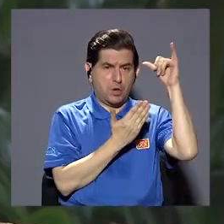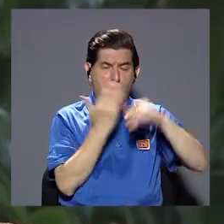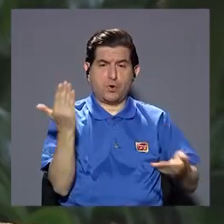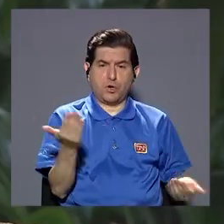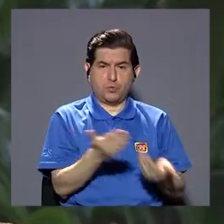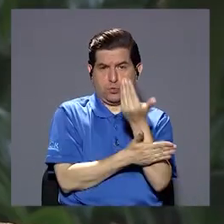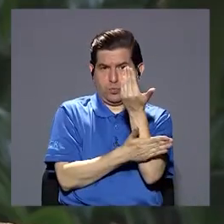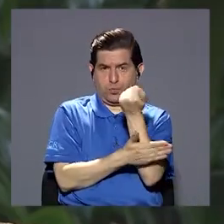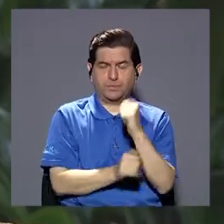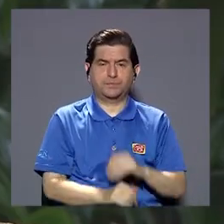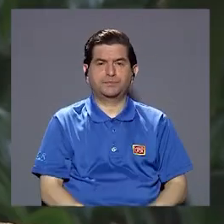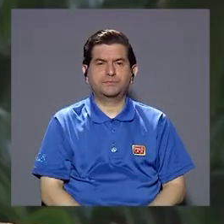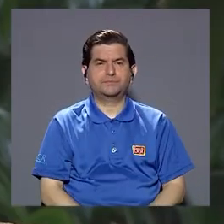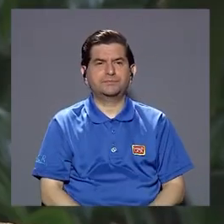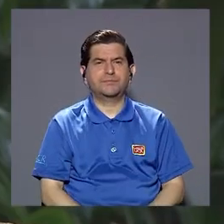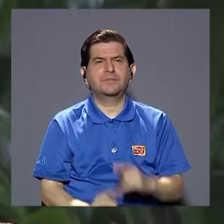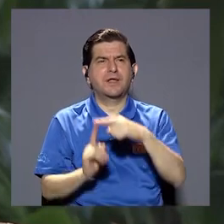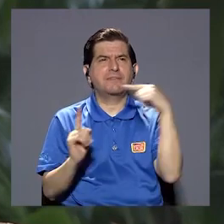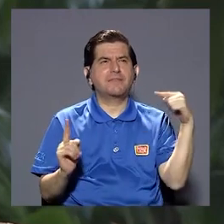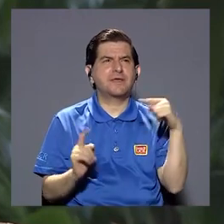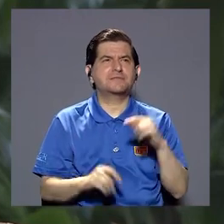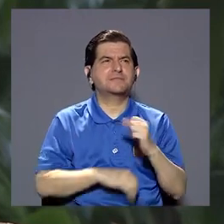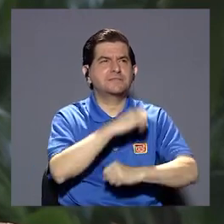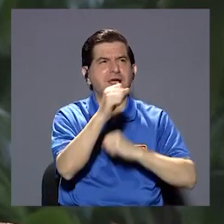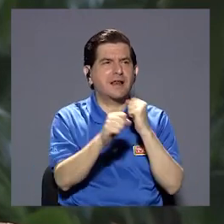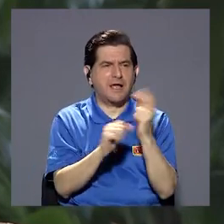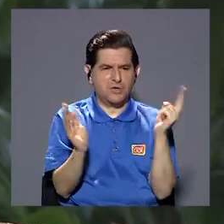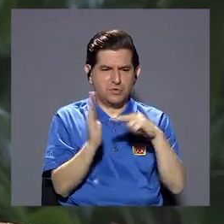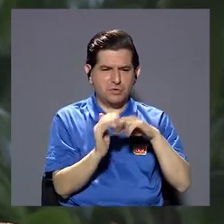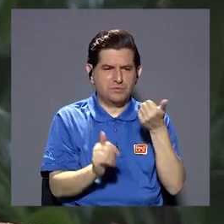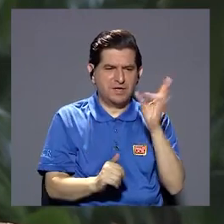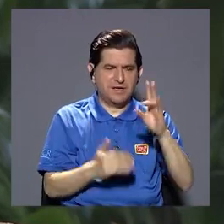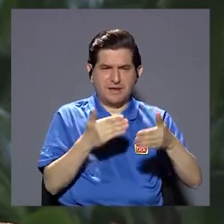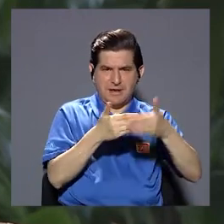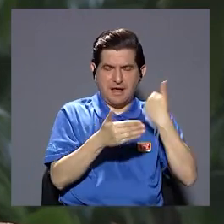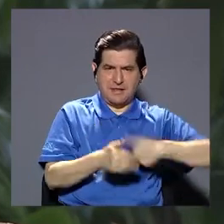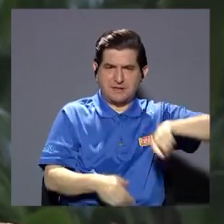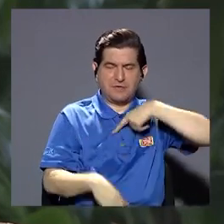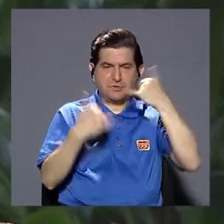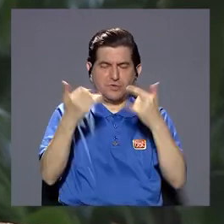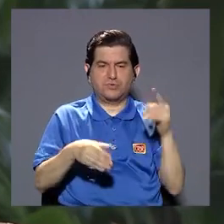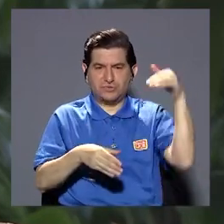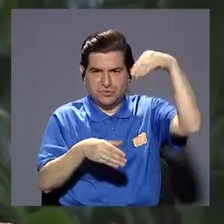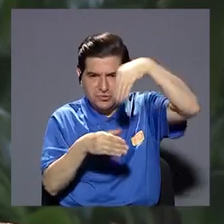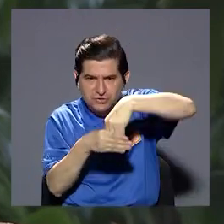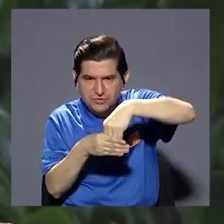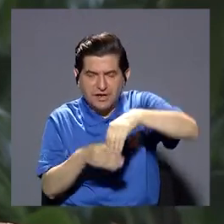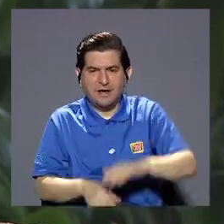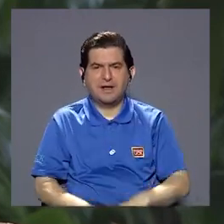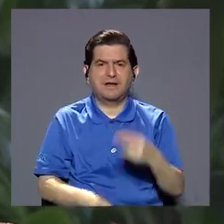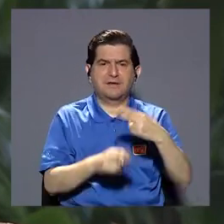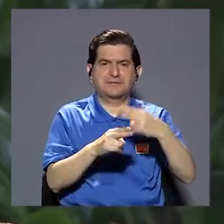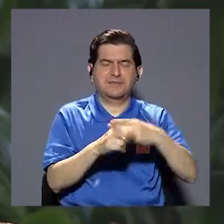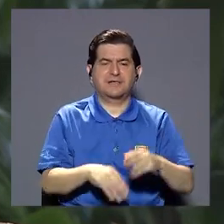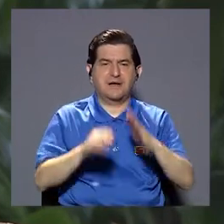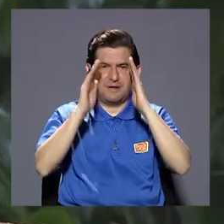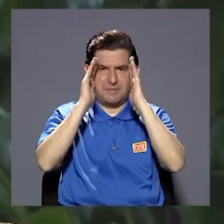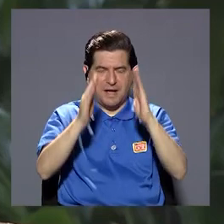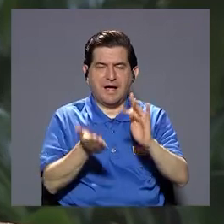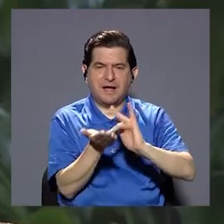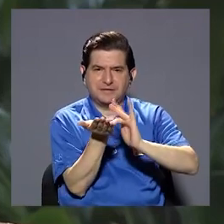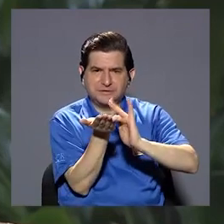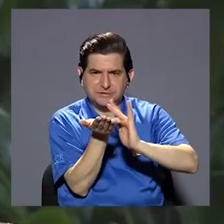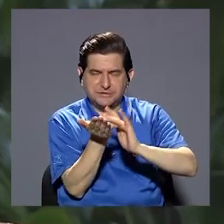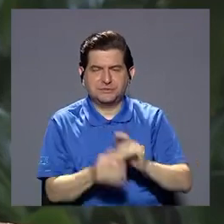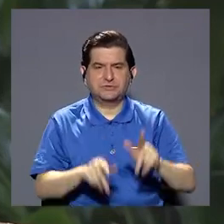hemos empezado desde el año 2018 a inicios del año un proyecto nuevo viene un poco